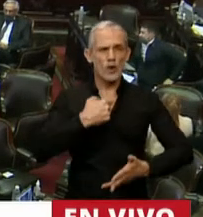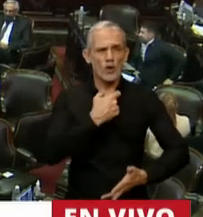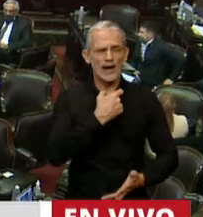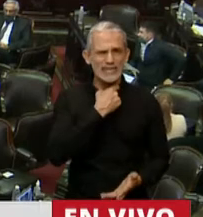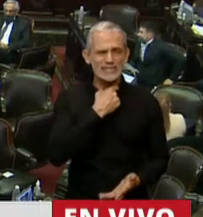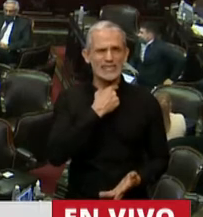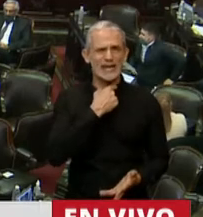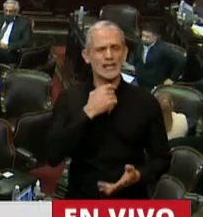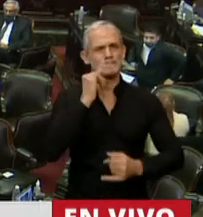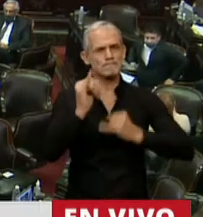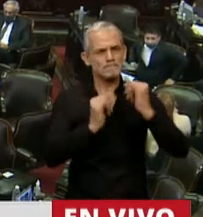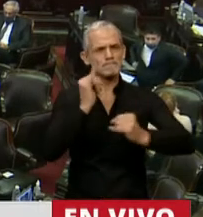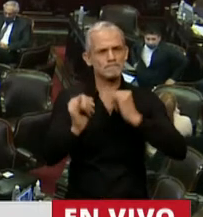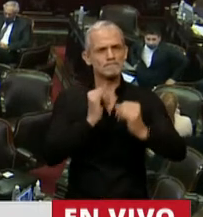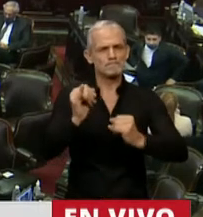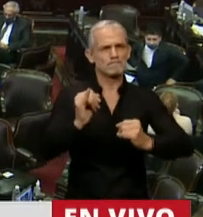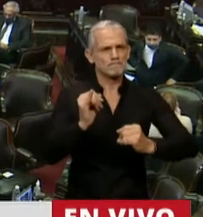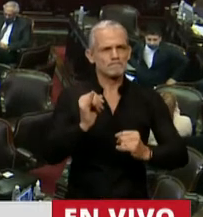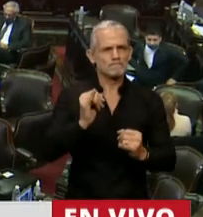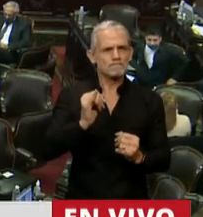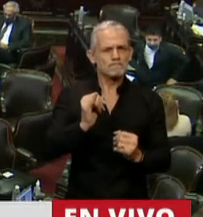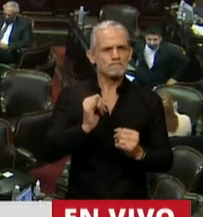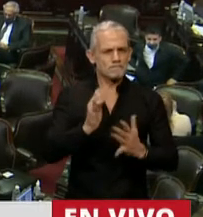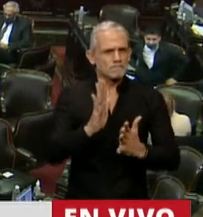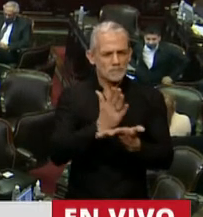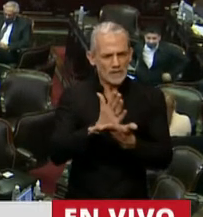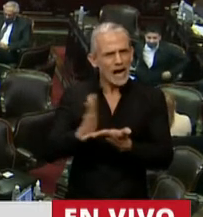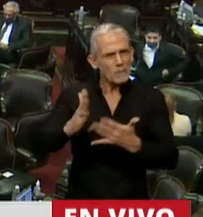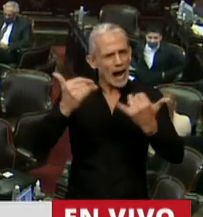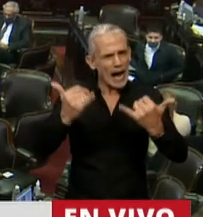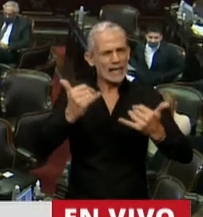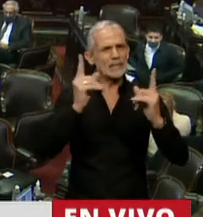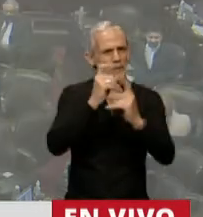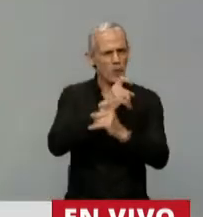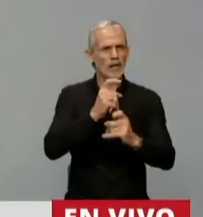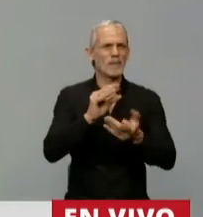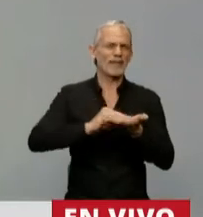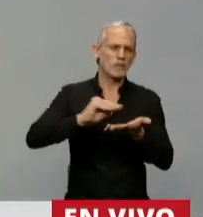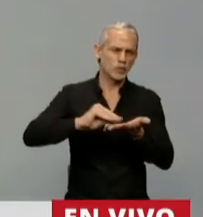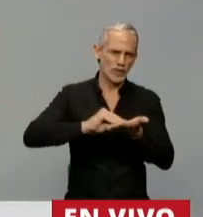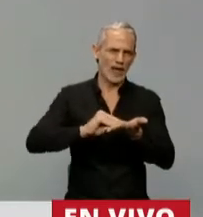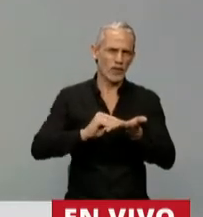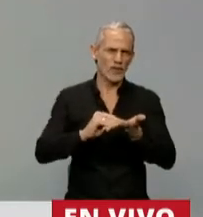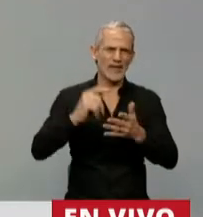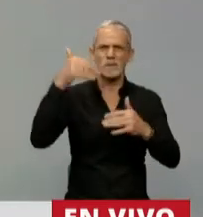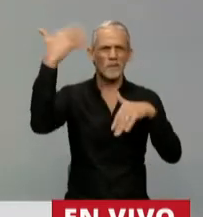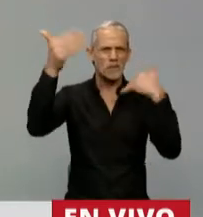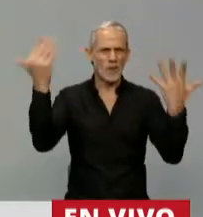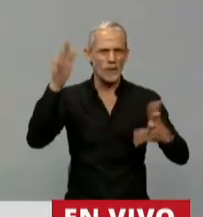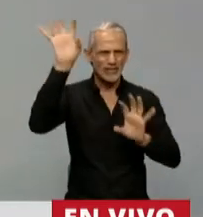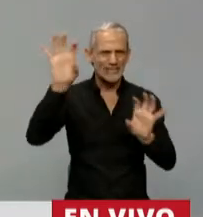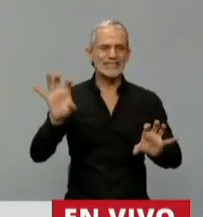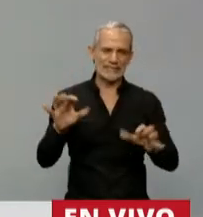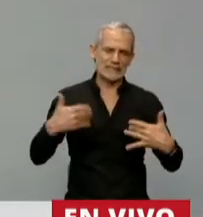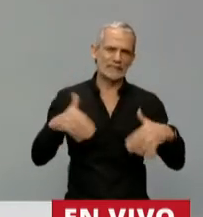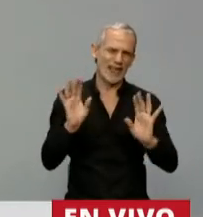Quisiera destacar que más allá de las dificultades que tenemos los diputados del interior, creo